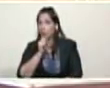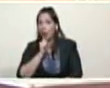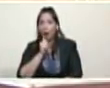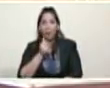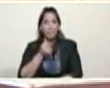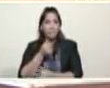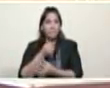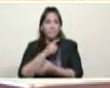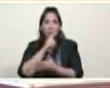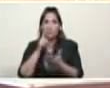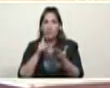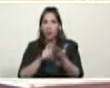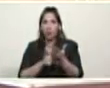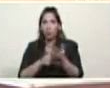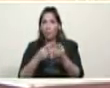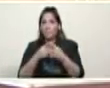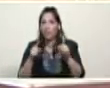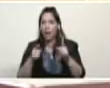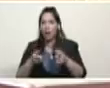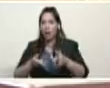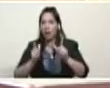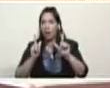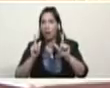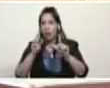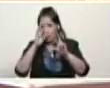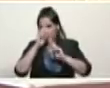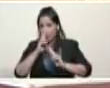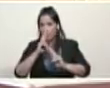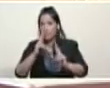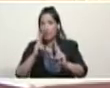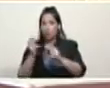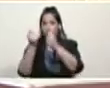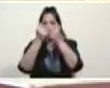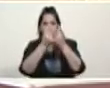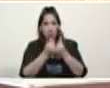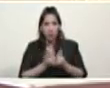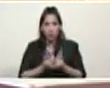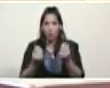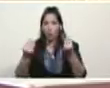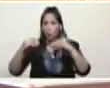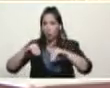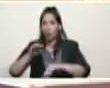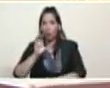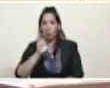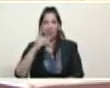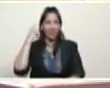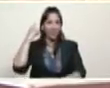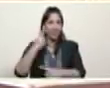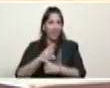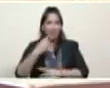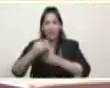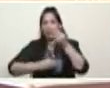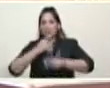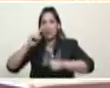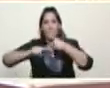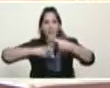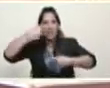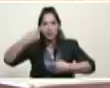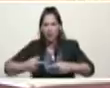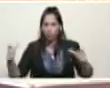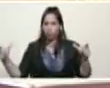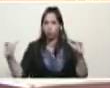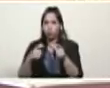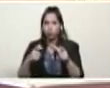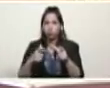para la fijación de precios y respeto de precios acordados en el país, que se debe ejecutar a partir de mañana, de